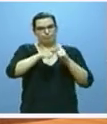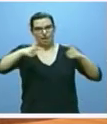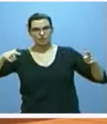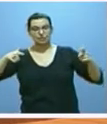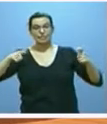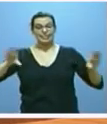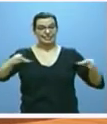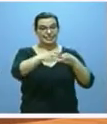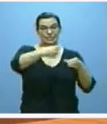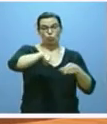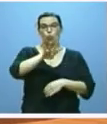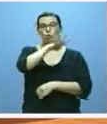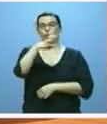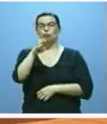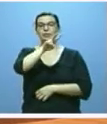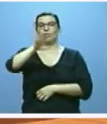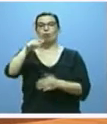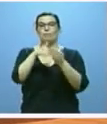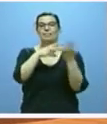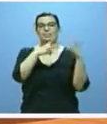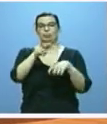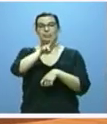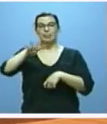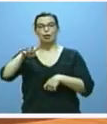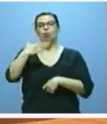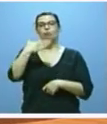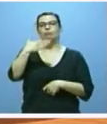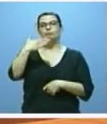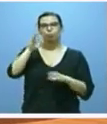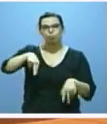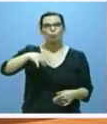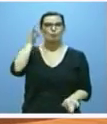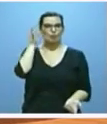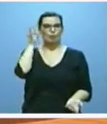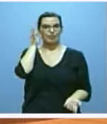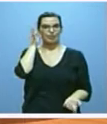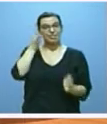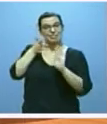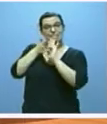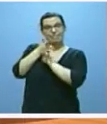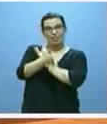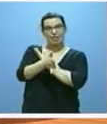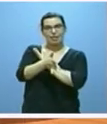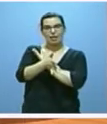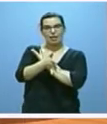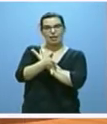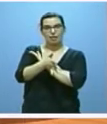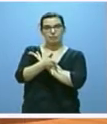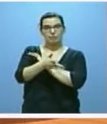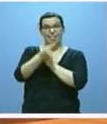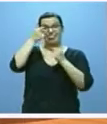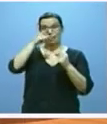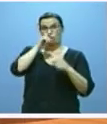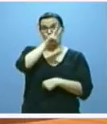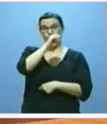425.745 eran mujeres, lo que quiero poner de manifiesto porque es, tras el dato de 2008,